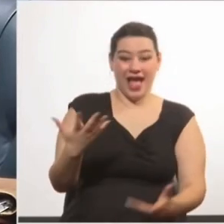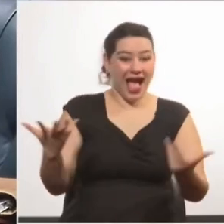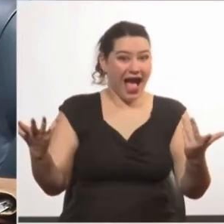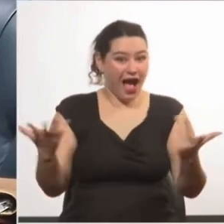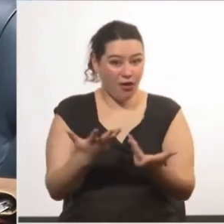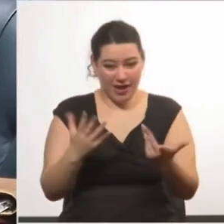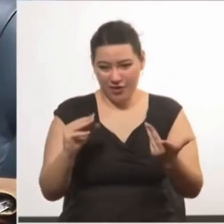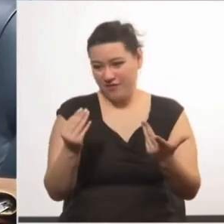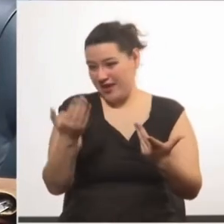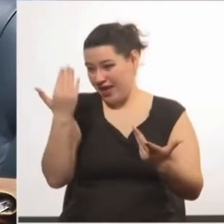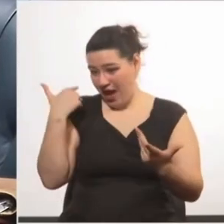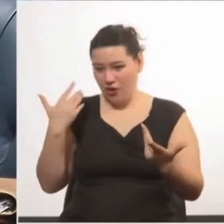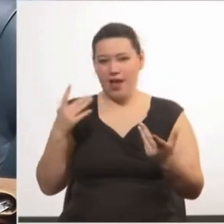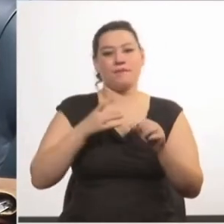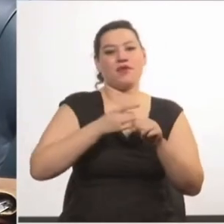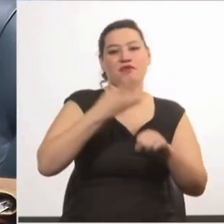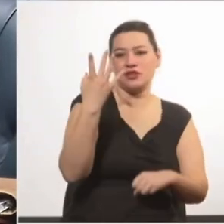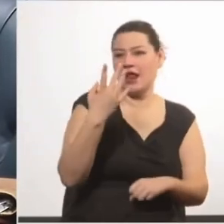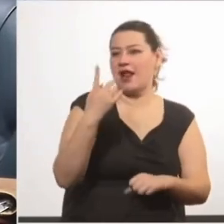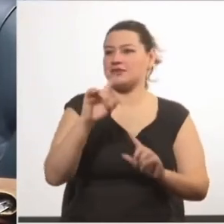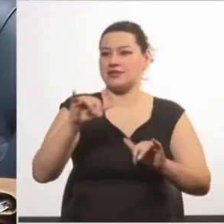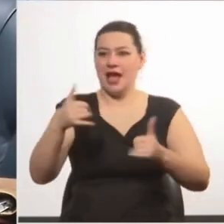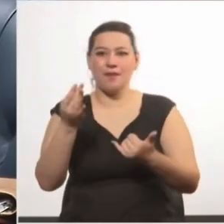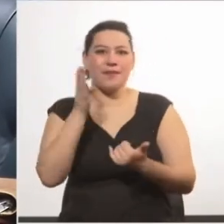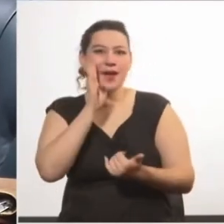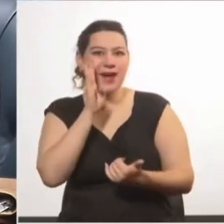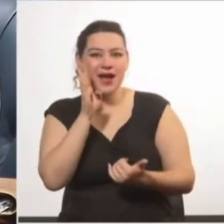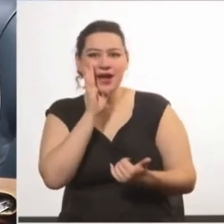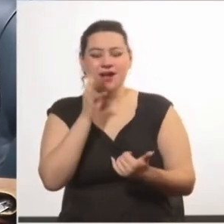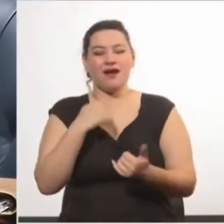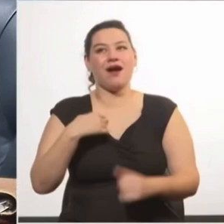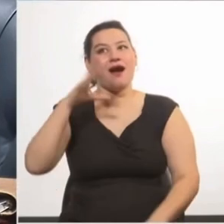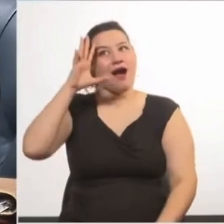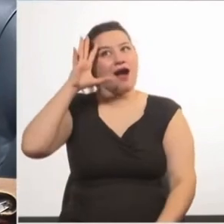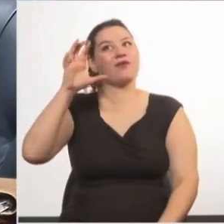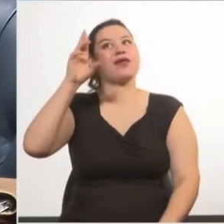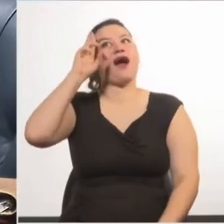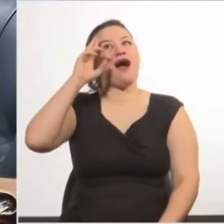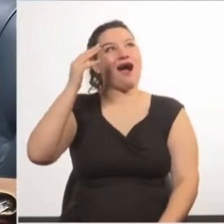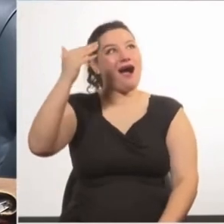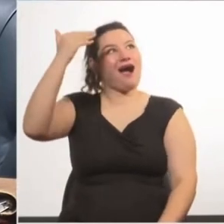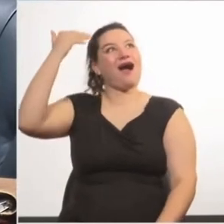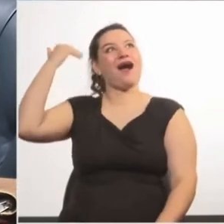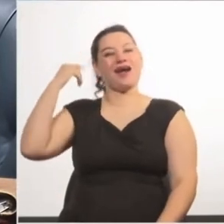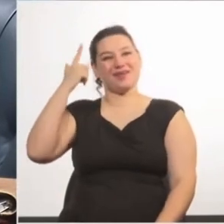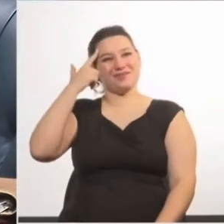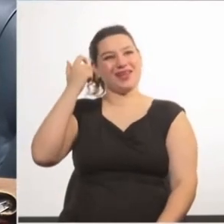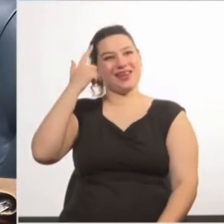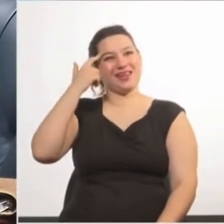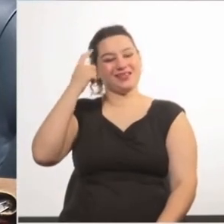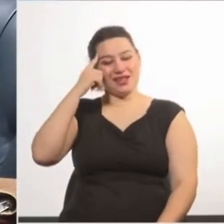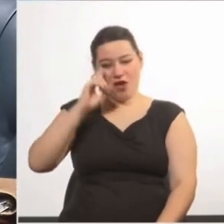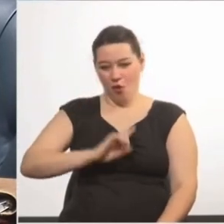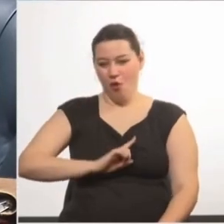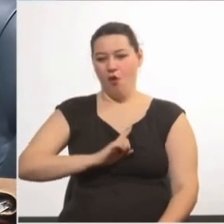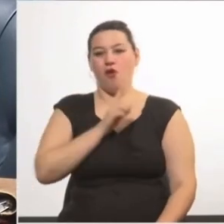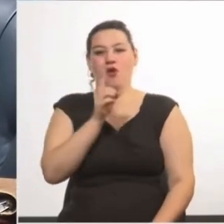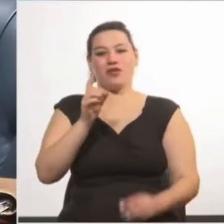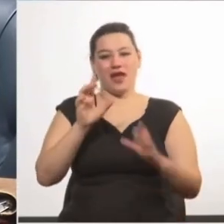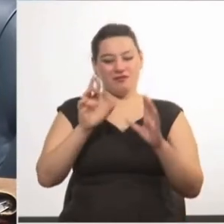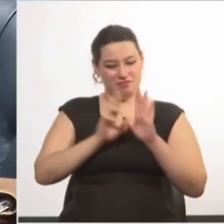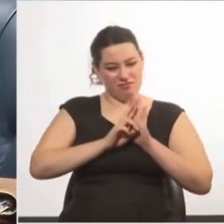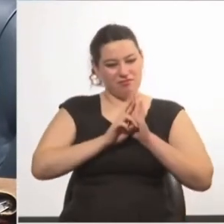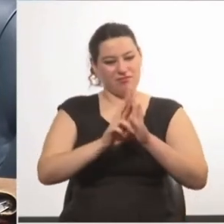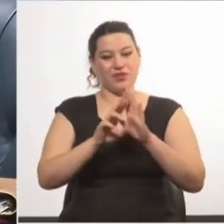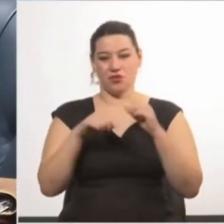profesionales, madres, trabajadoras, que atesoran la experiencia intransferible de haber sido honrosas embajadoras